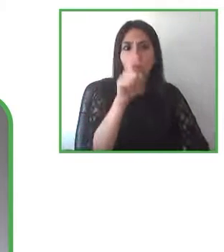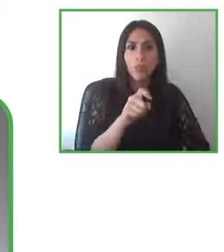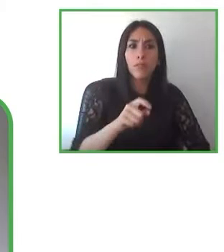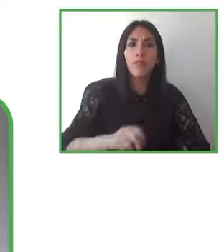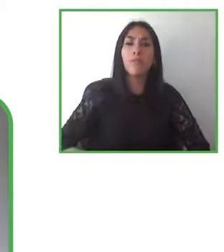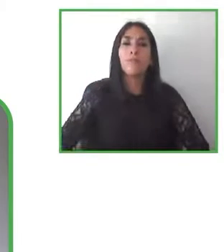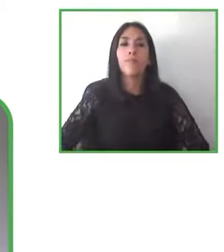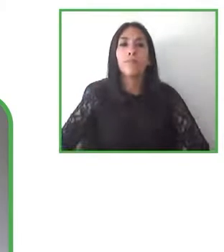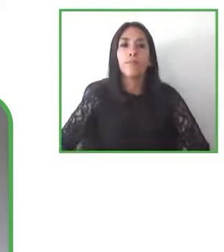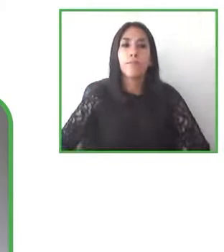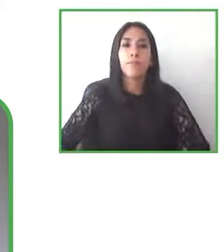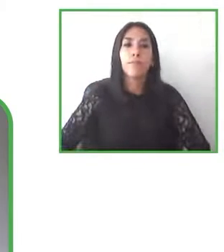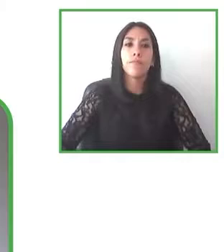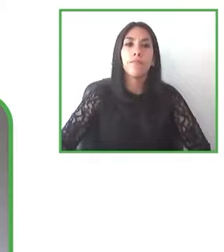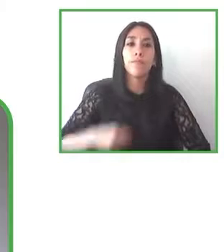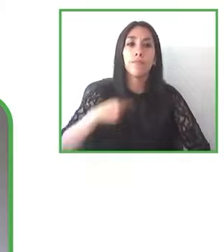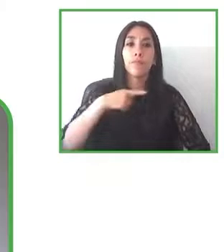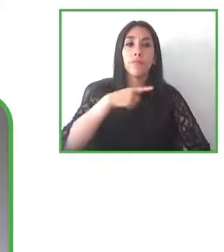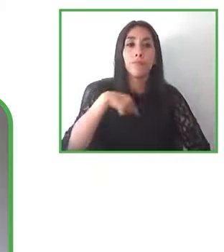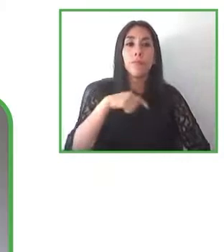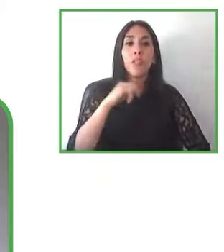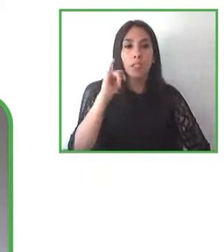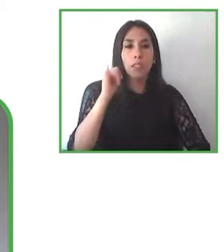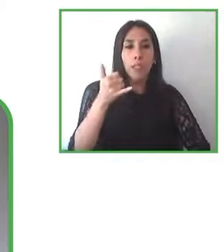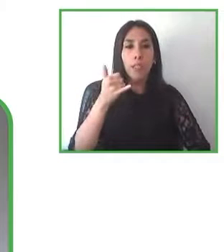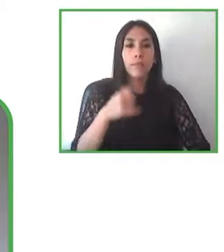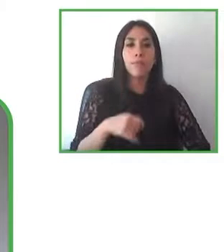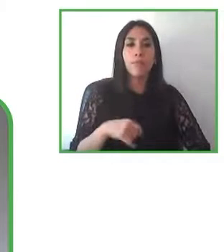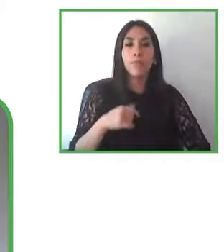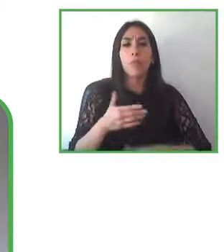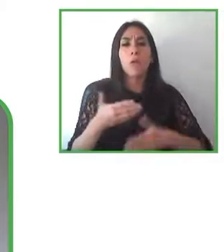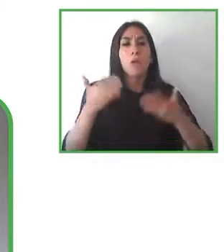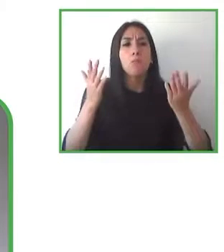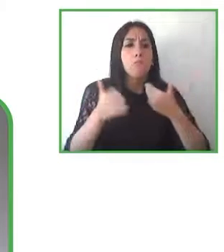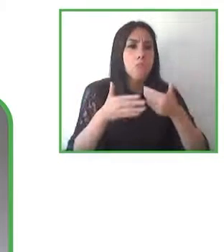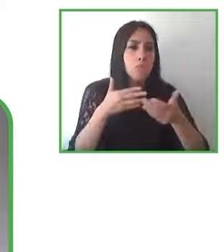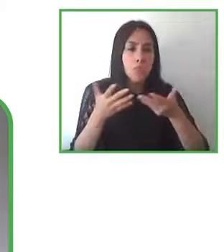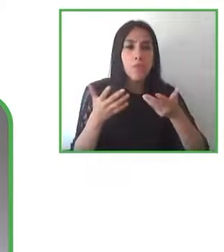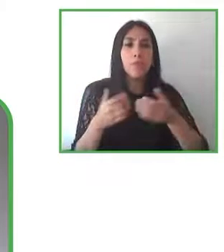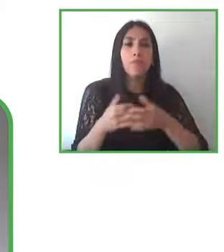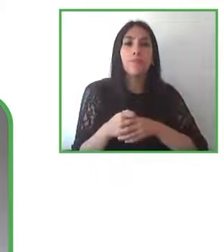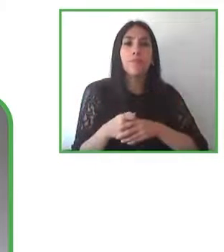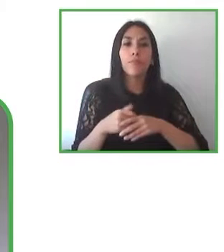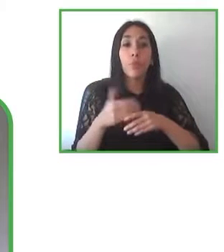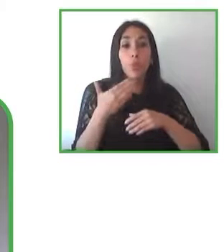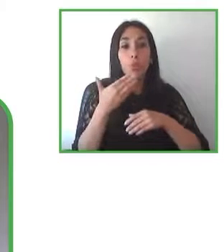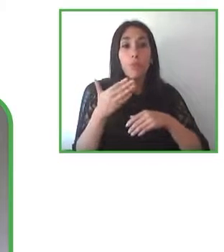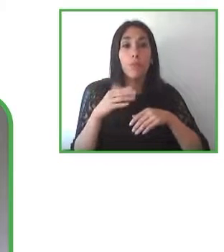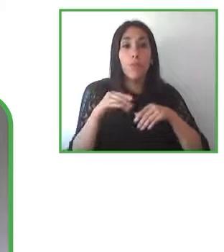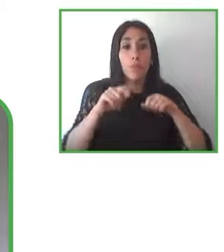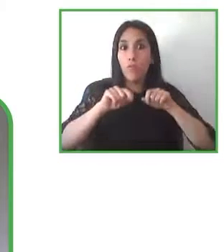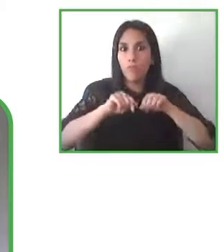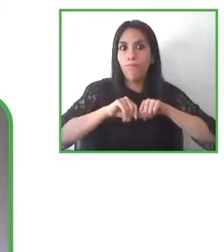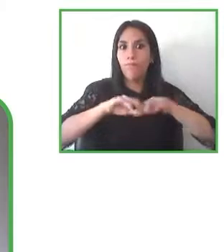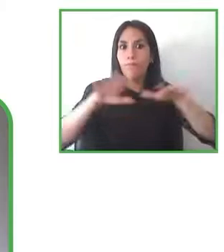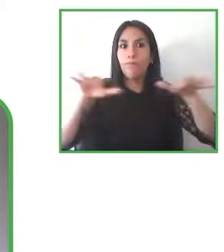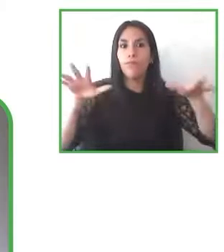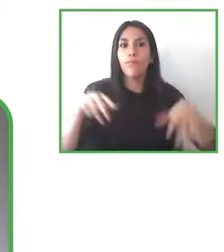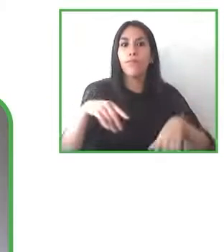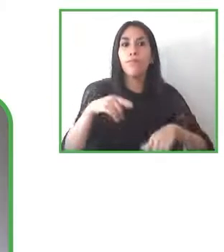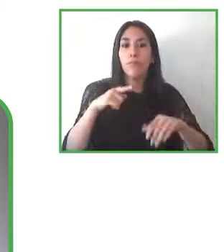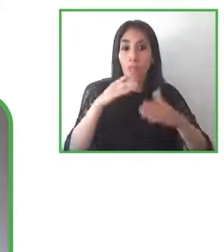muy claro es lo dinámica que puede llegar a ser la accesibilidad universal cómo va cambiando las soluciones las